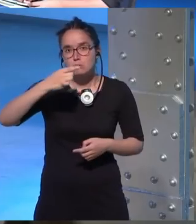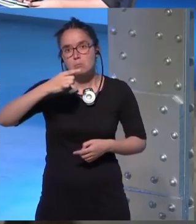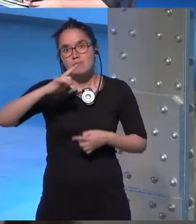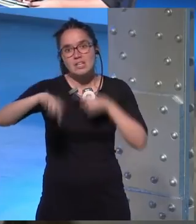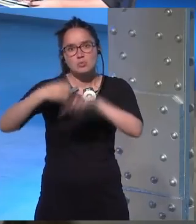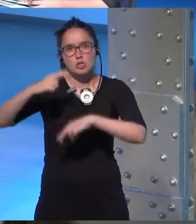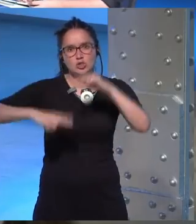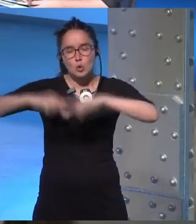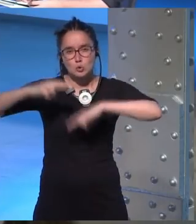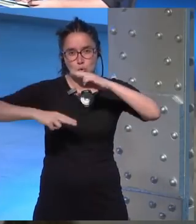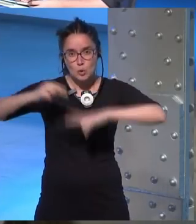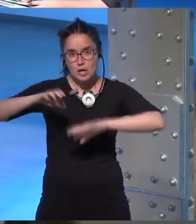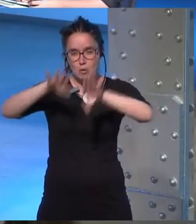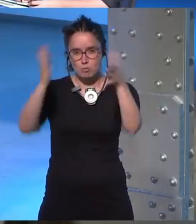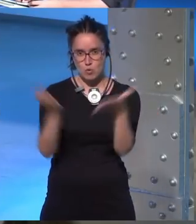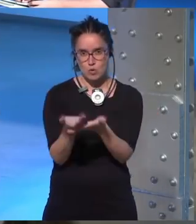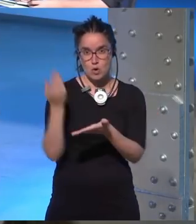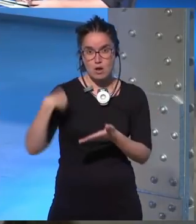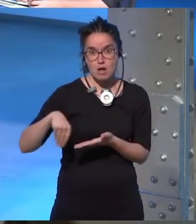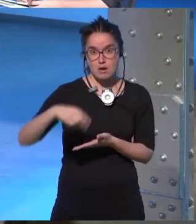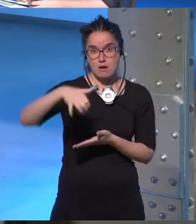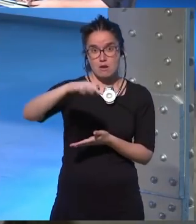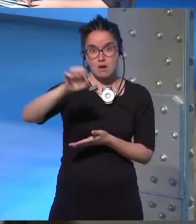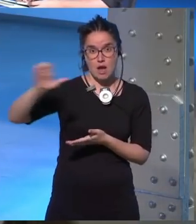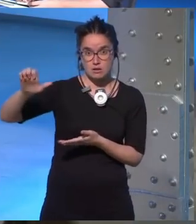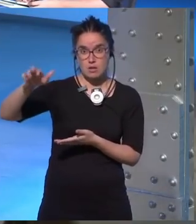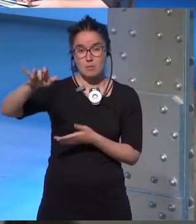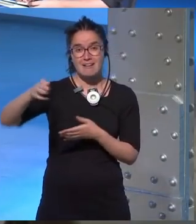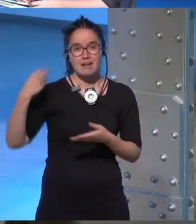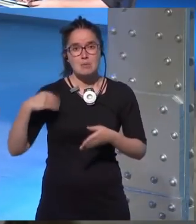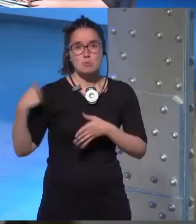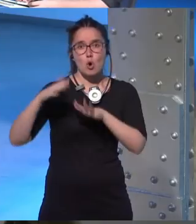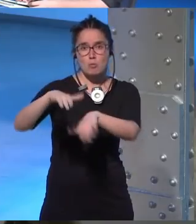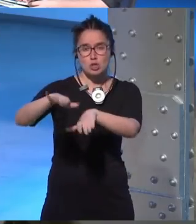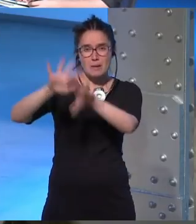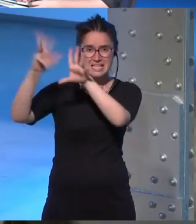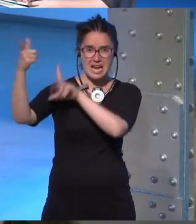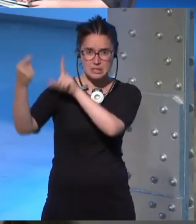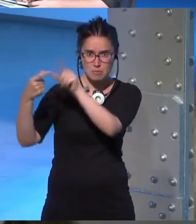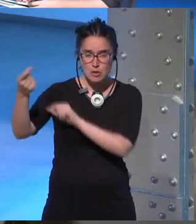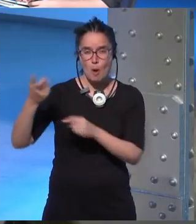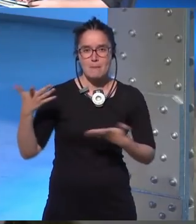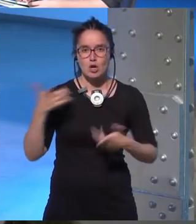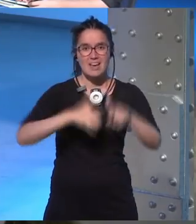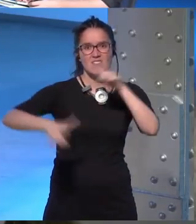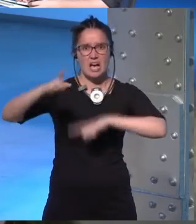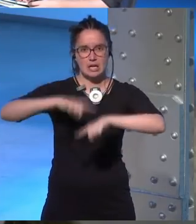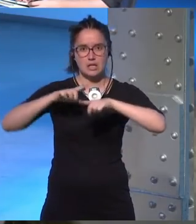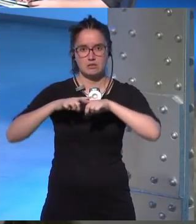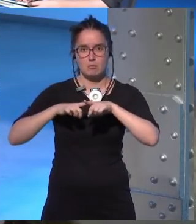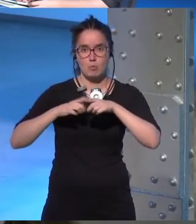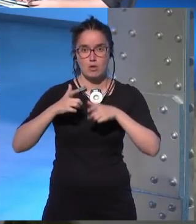mundo en Light Brigade quería hacer una especie de tropas del espacio como la novela de Heinlein pero que viajaran en el tiempo